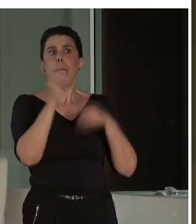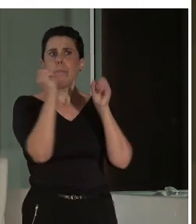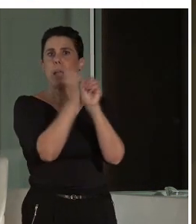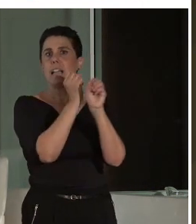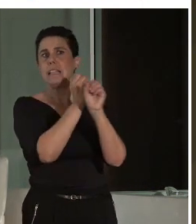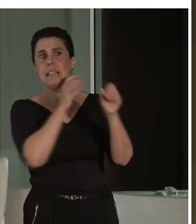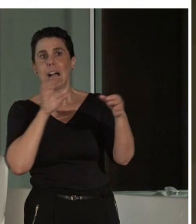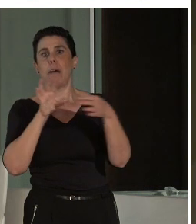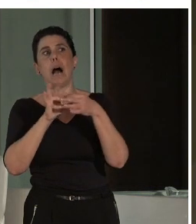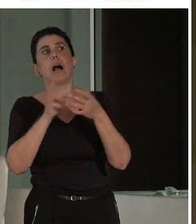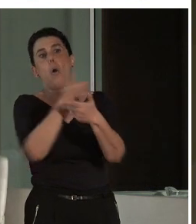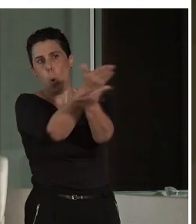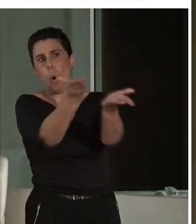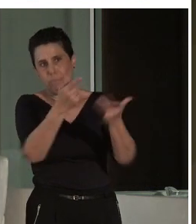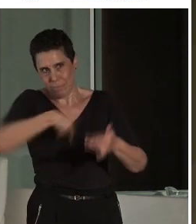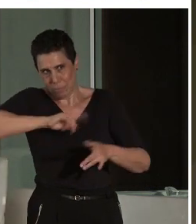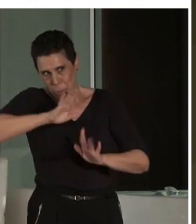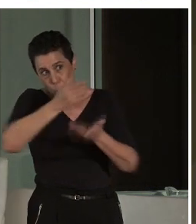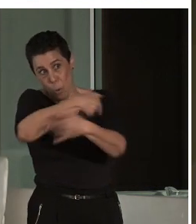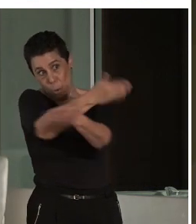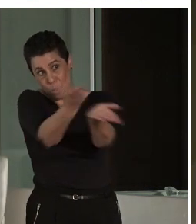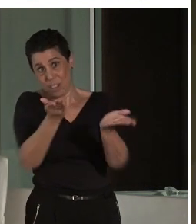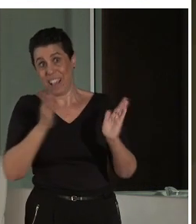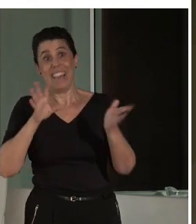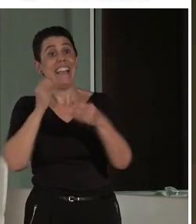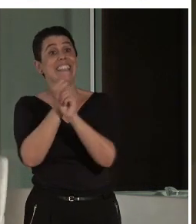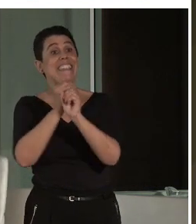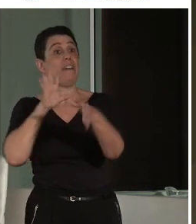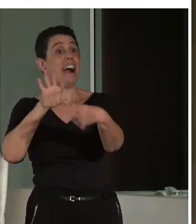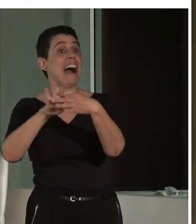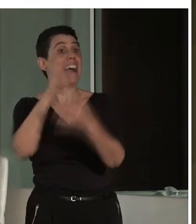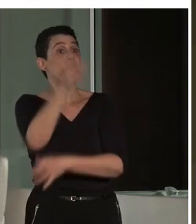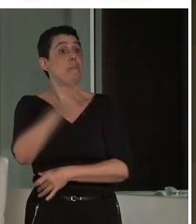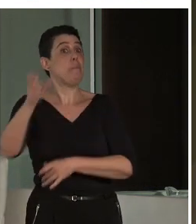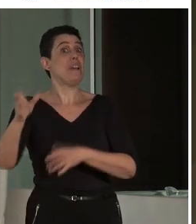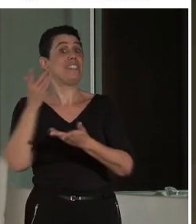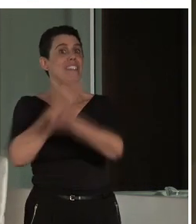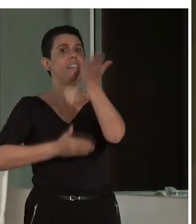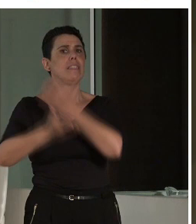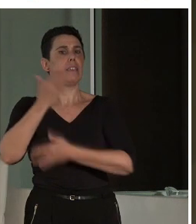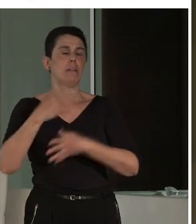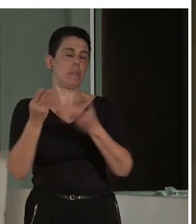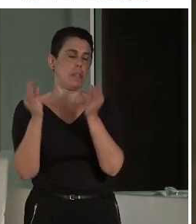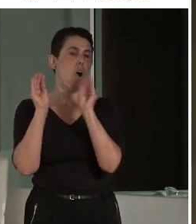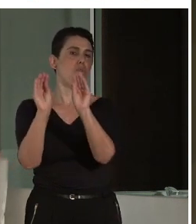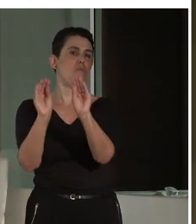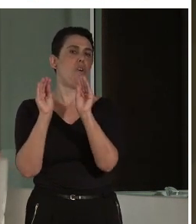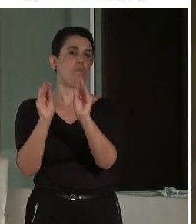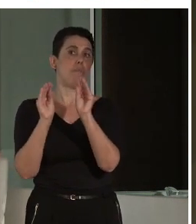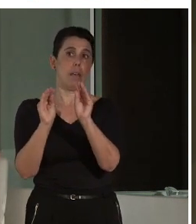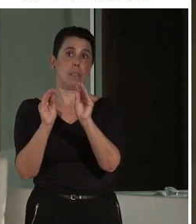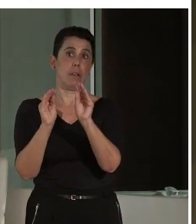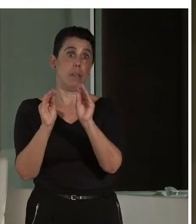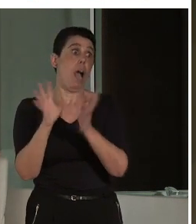con…, bueno, que trabajáis más bien con personas discapacitas, y para eso necesitamos también el apoyo de las personas